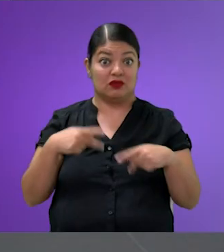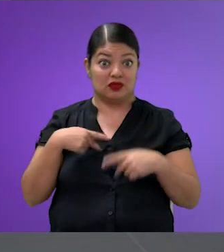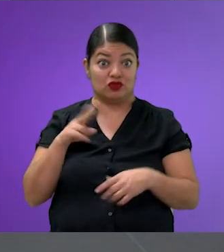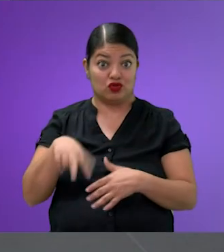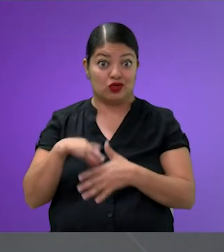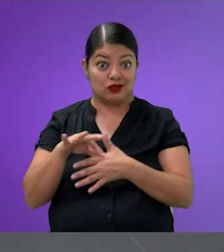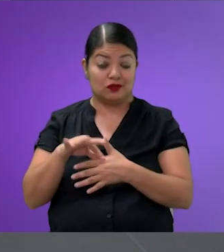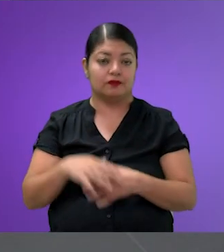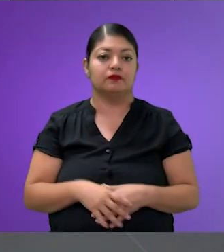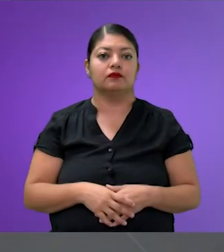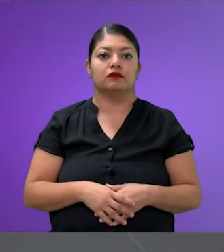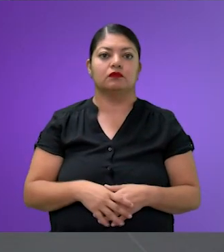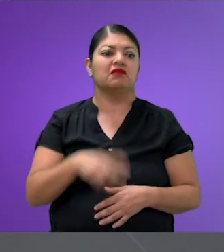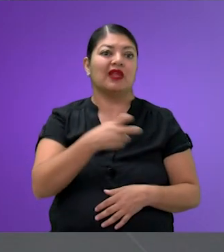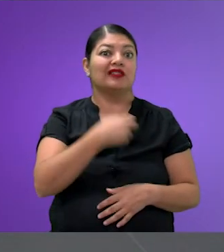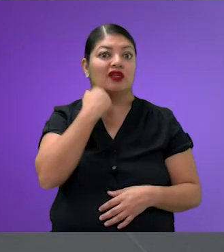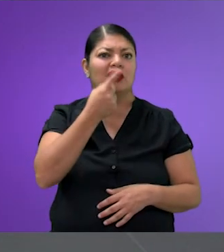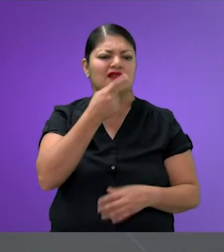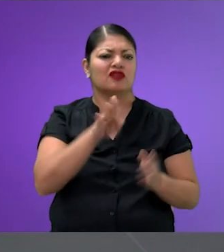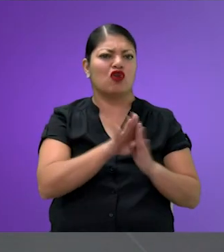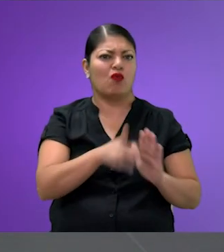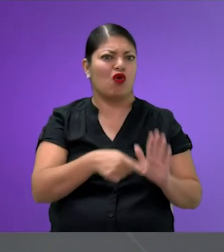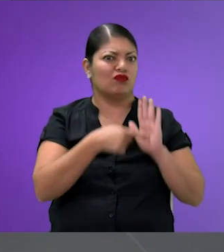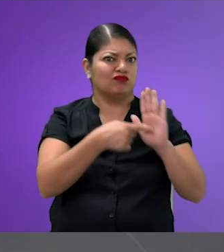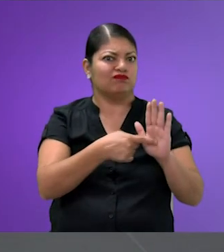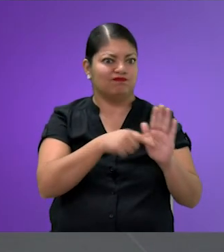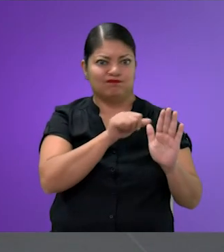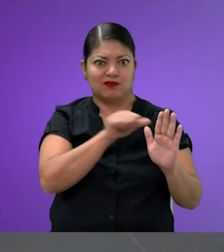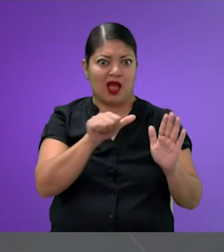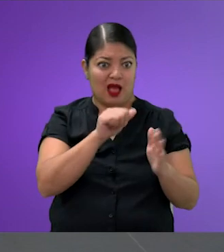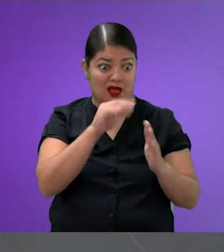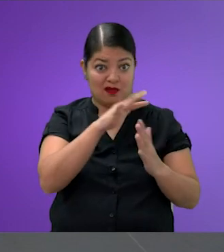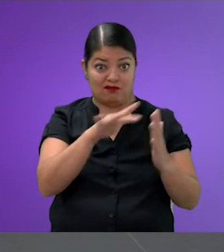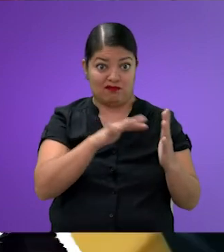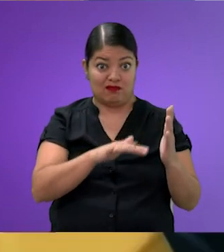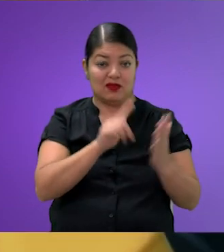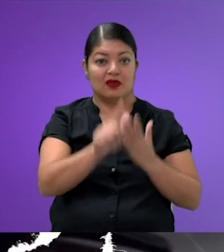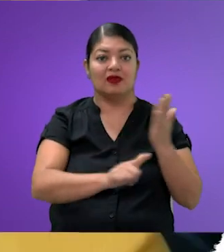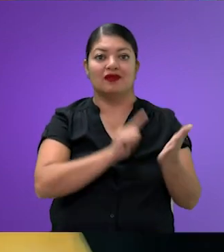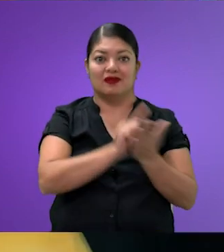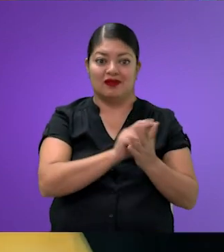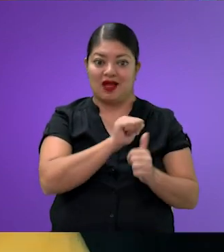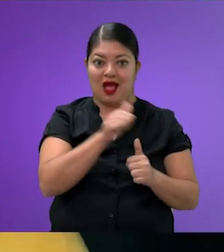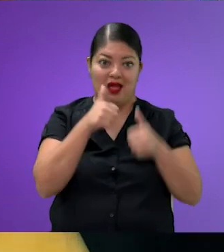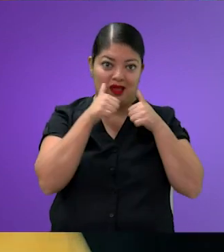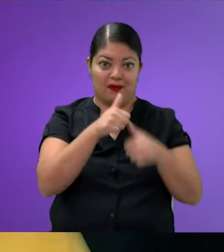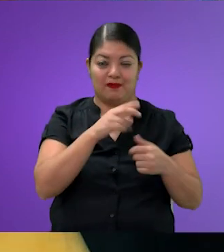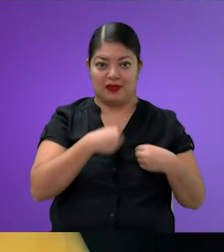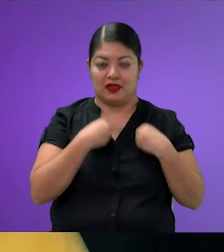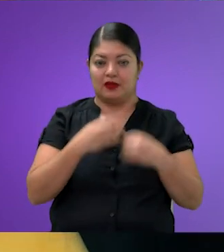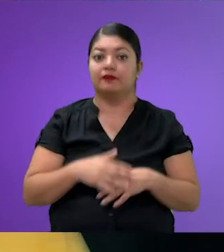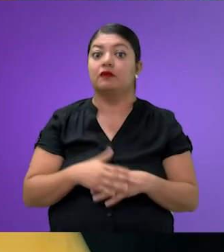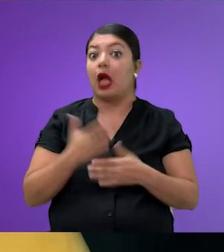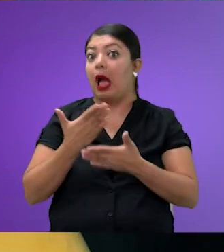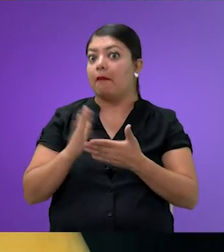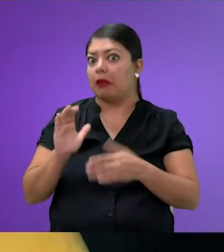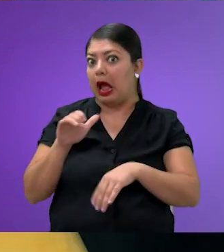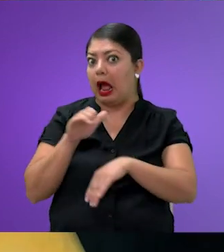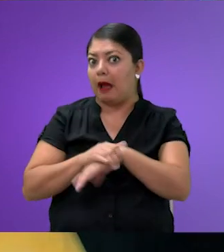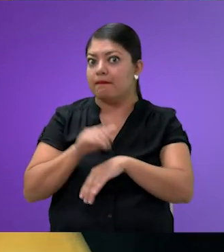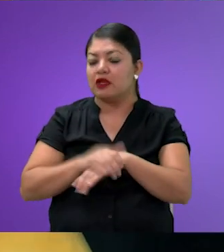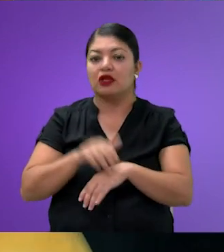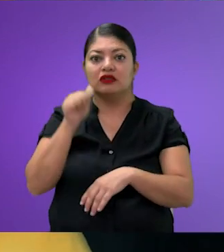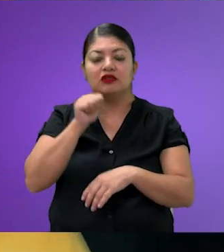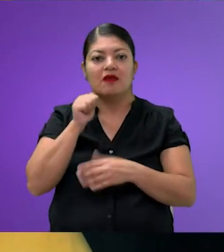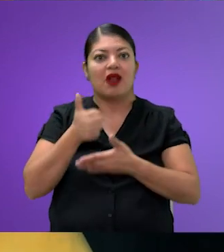Lo que intenta es materializar en el texto legal esa realidad. Aparte de amigos, termina ayudándolo